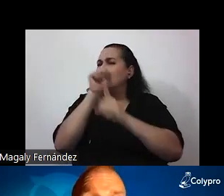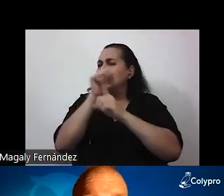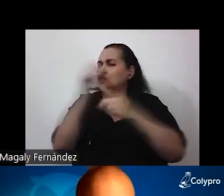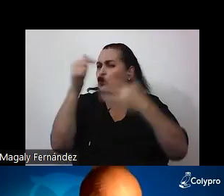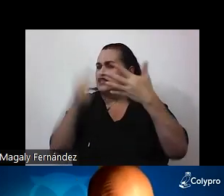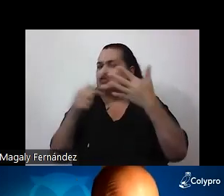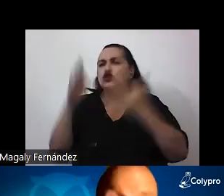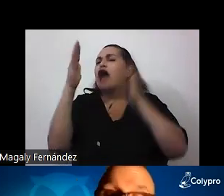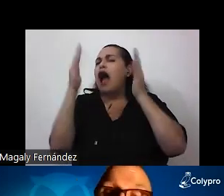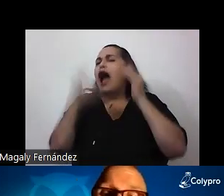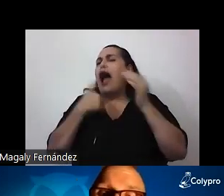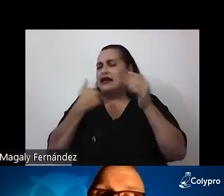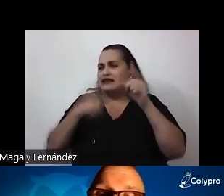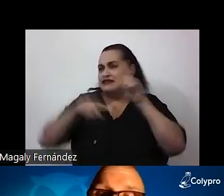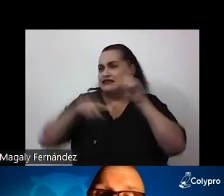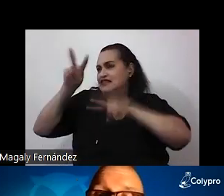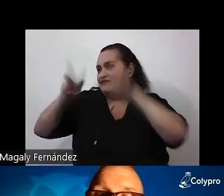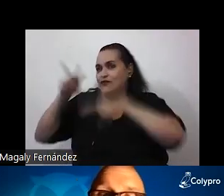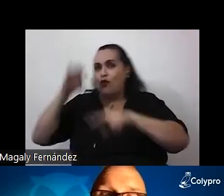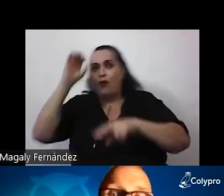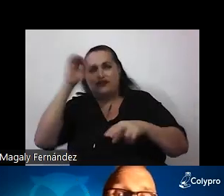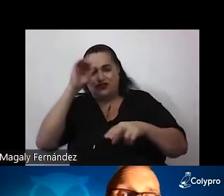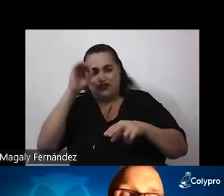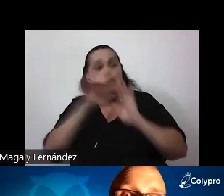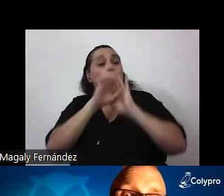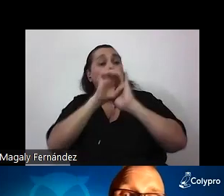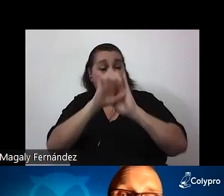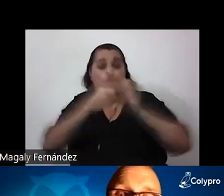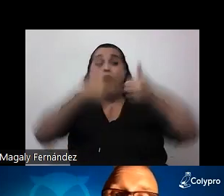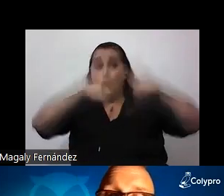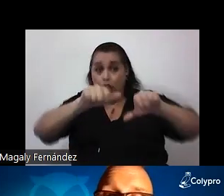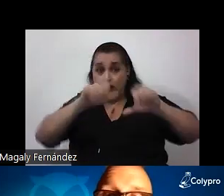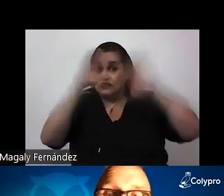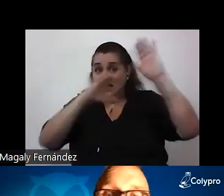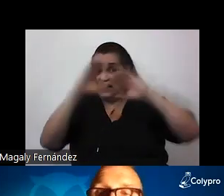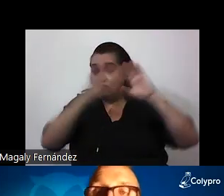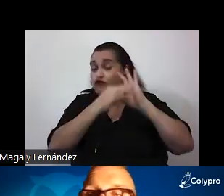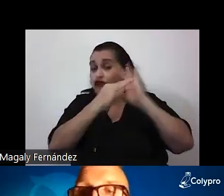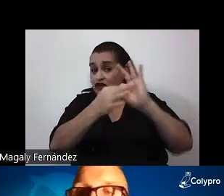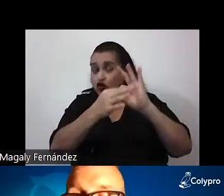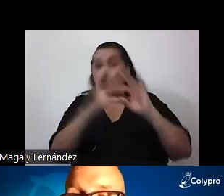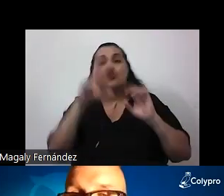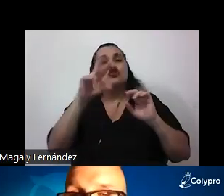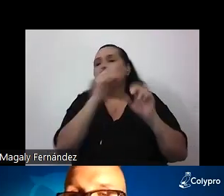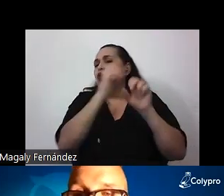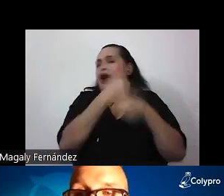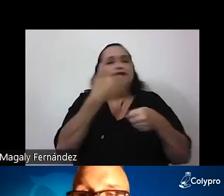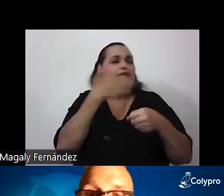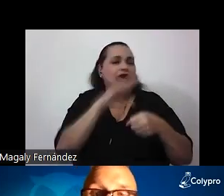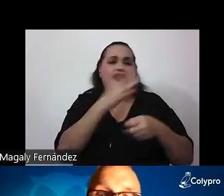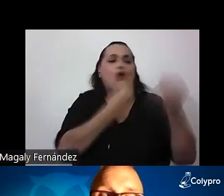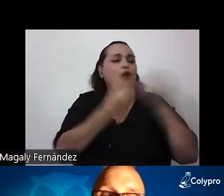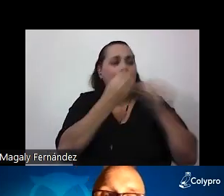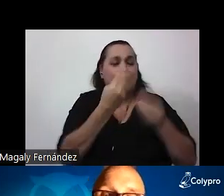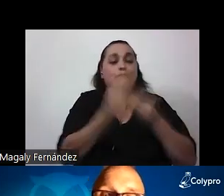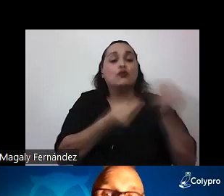ejemplo por ejemplo hay consenso científico en relación con que no hace mal comer productos de